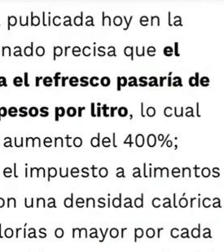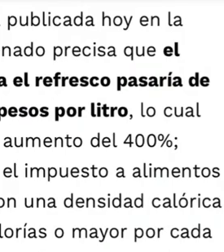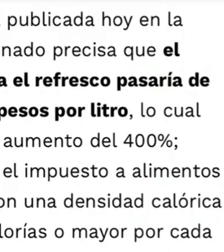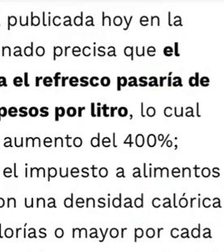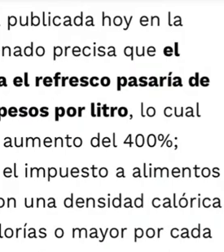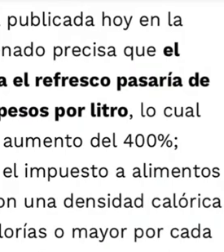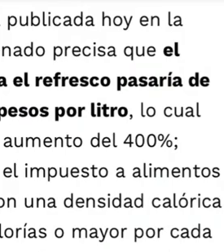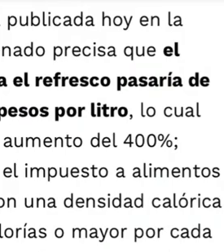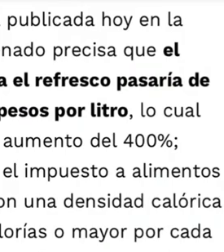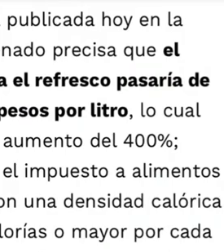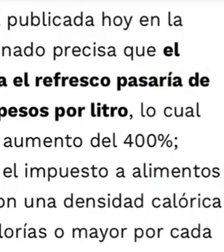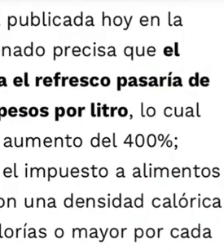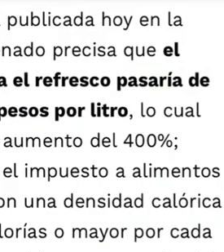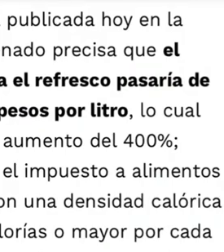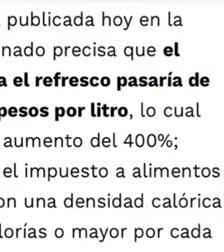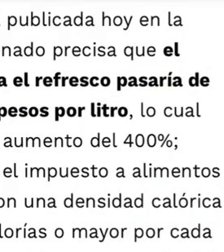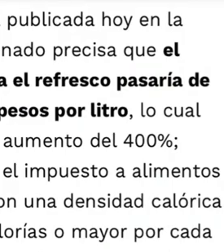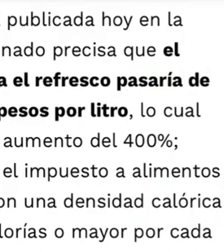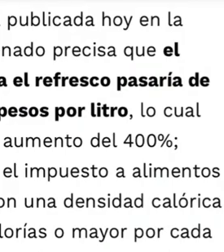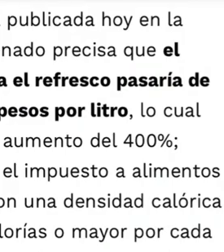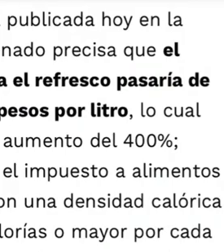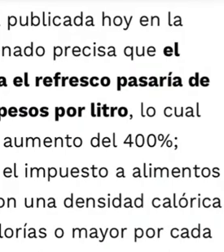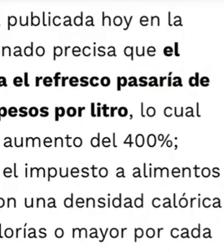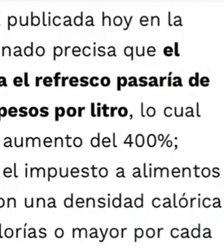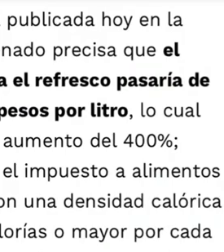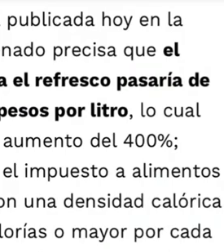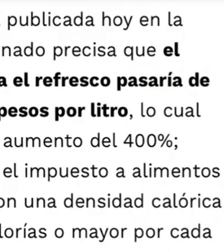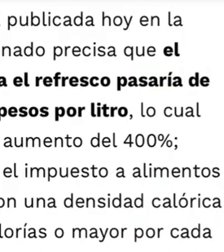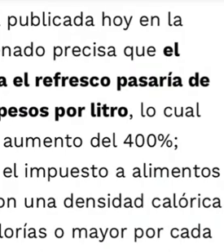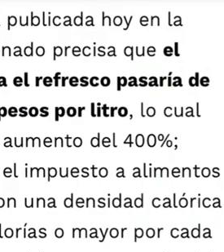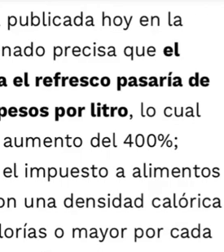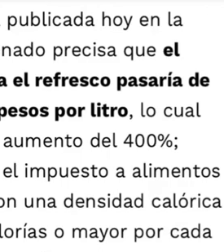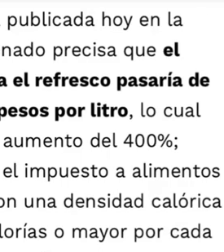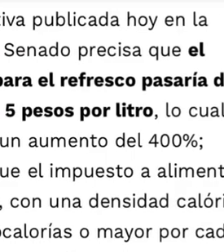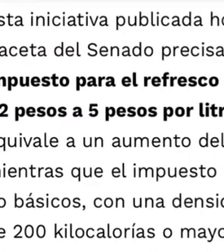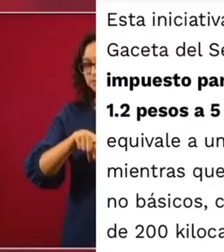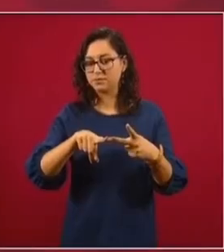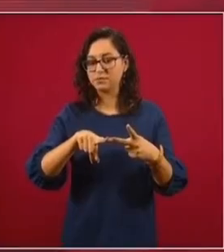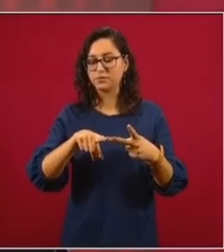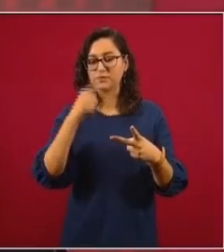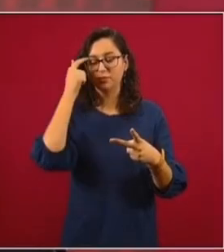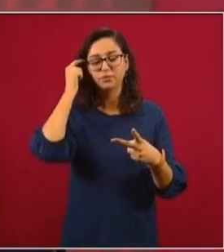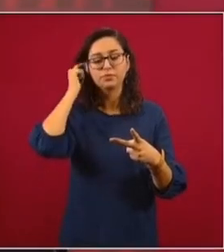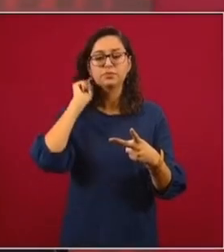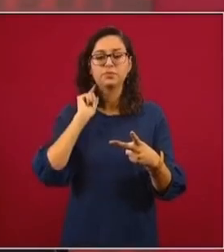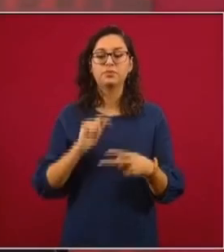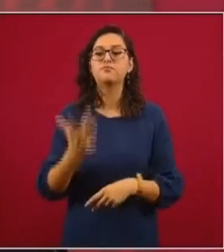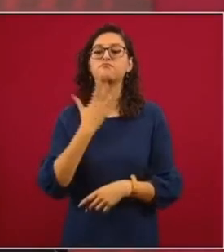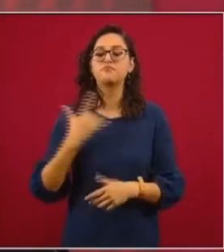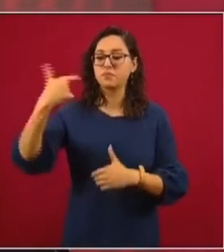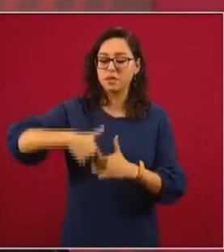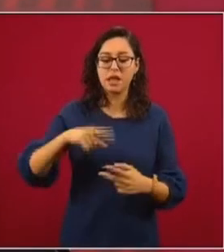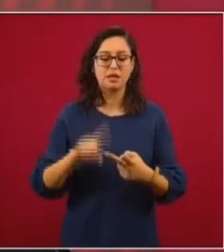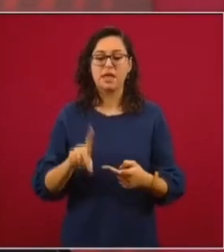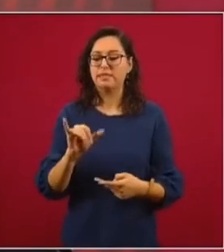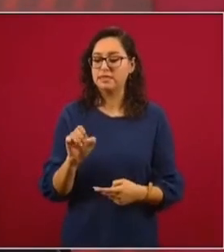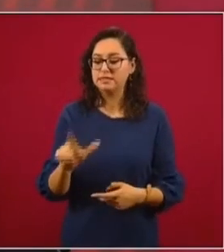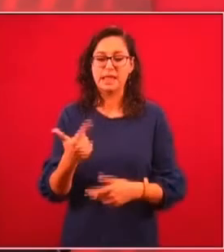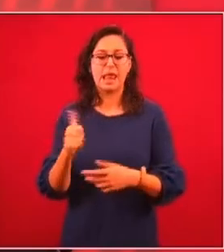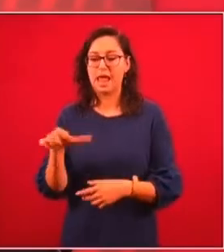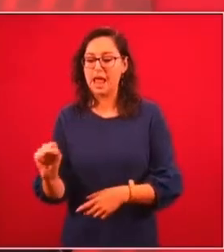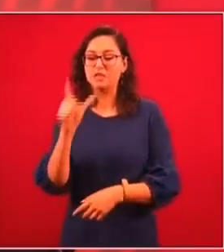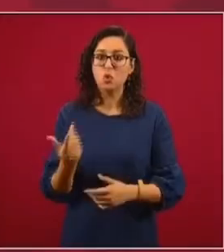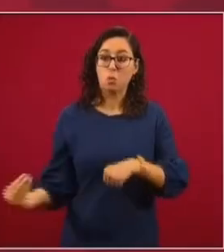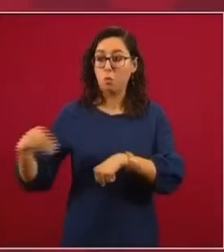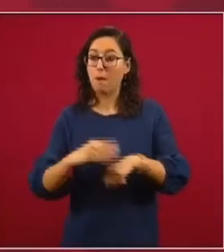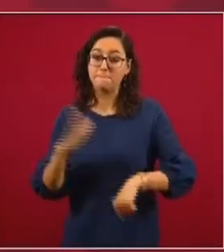Ni a los refrescos, ni a los cigarros, ni a la cerveza, en términos reales. No van a aumentar las gasolinas, el diésel, el gas y la luz,